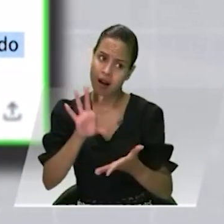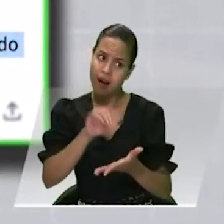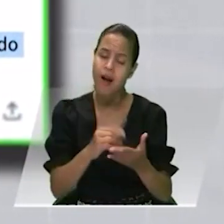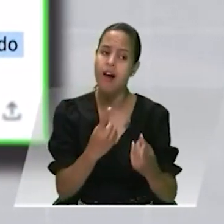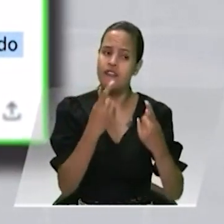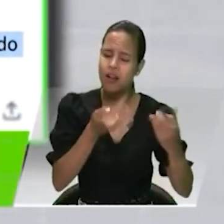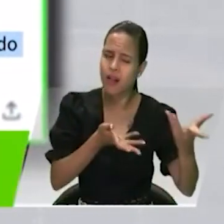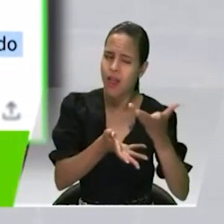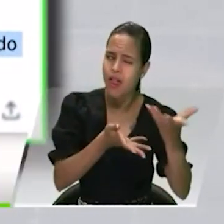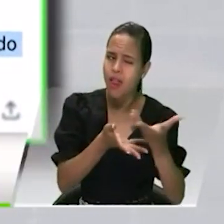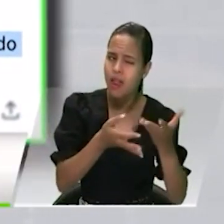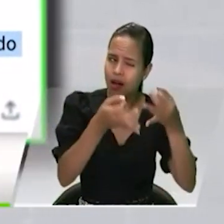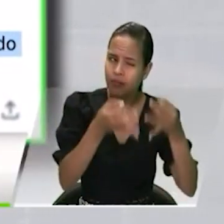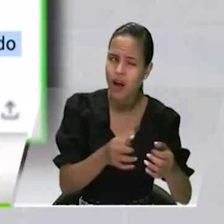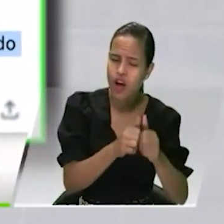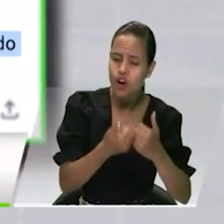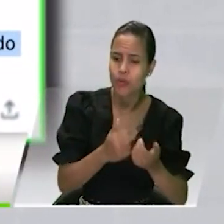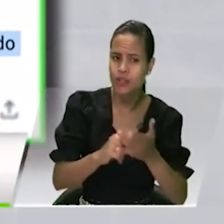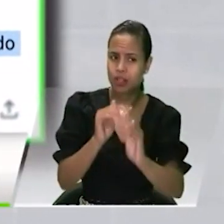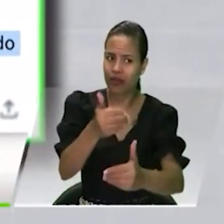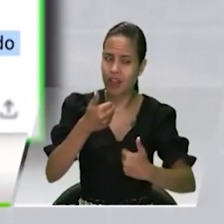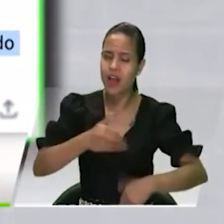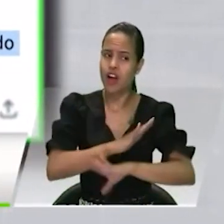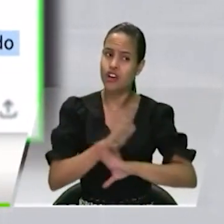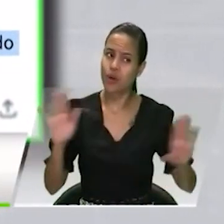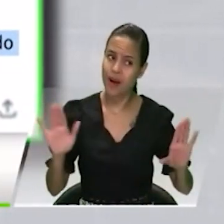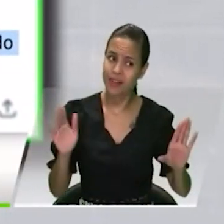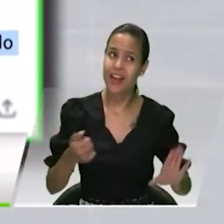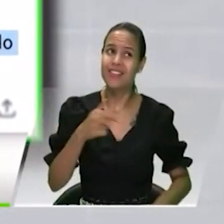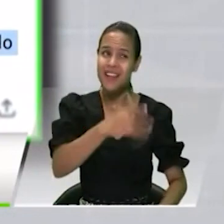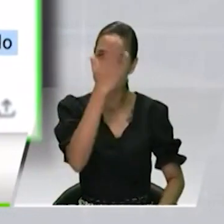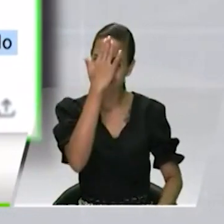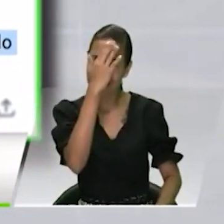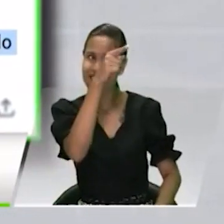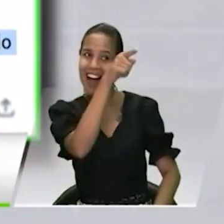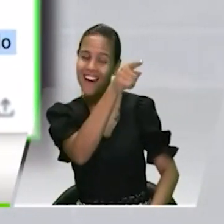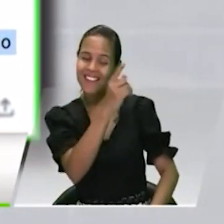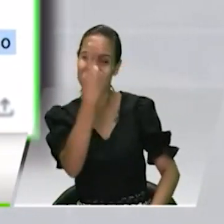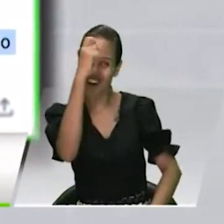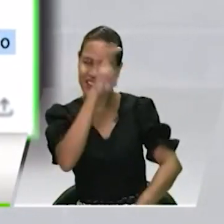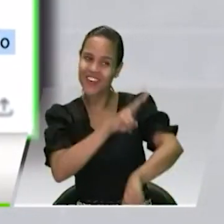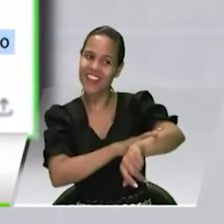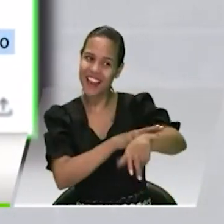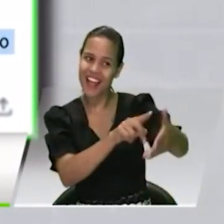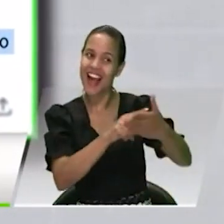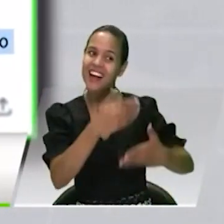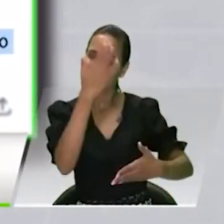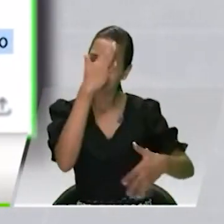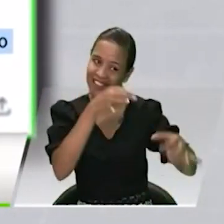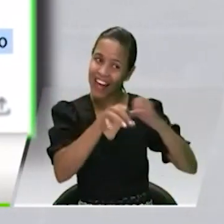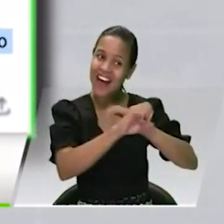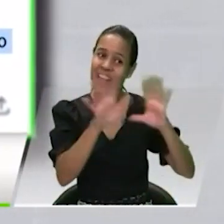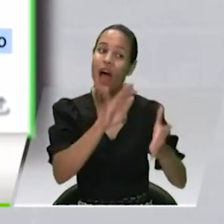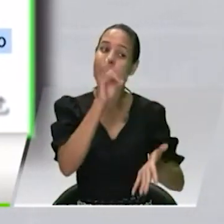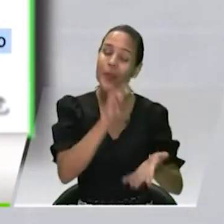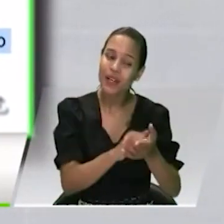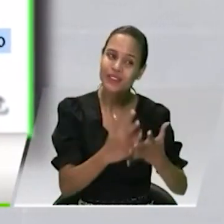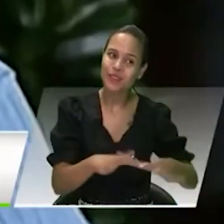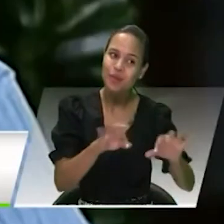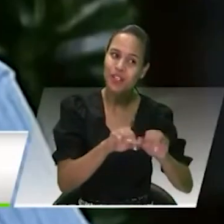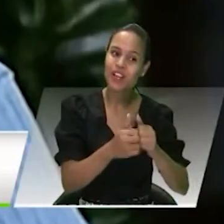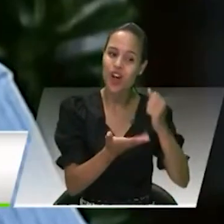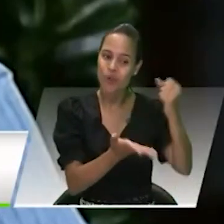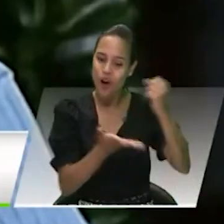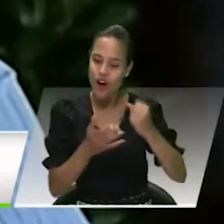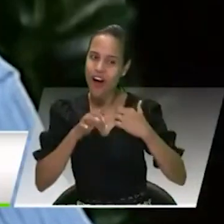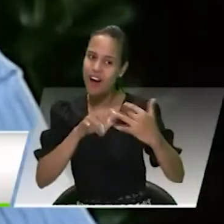para financiar el cese. Eso lo tiene claro la delegación del gobierno, por eso se estaba buscando una forma de financiar el cese al fuego.